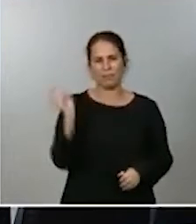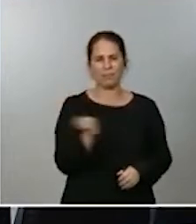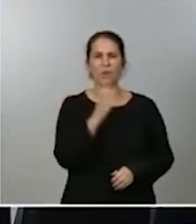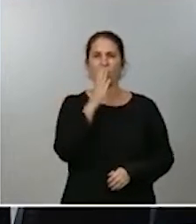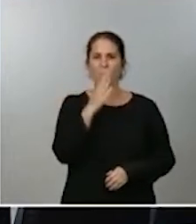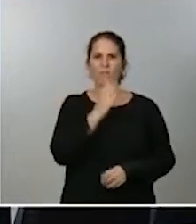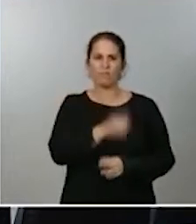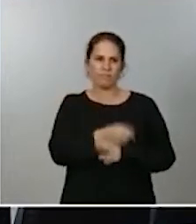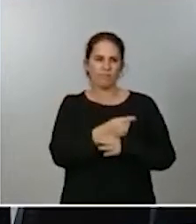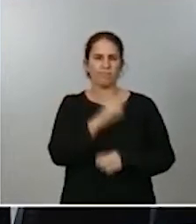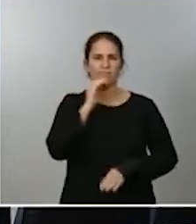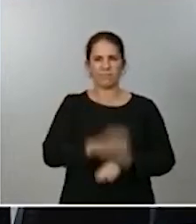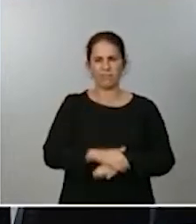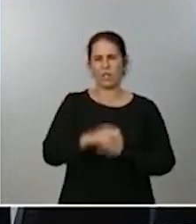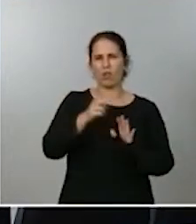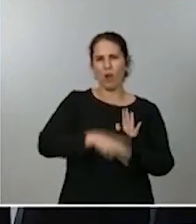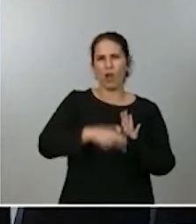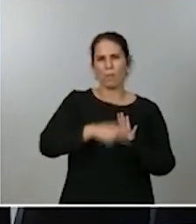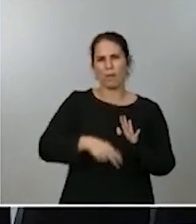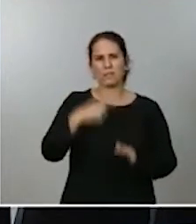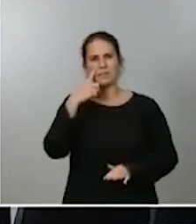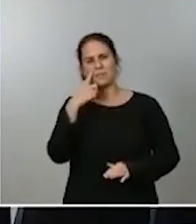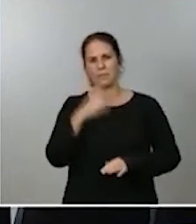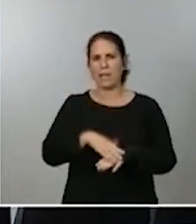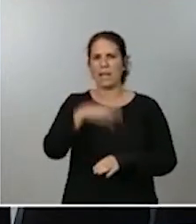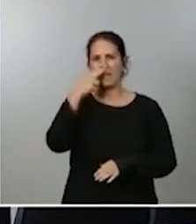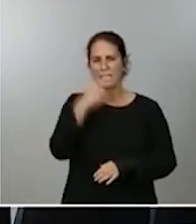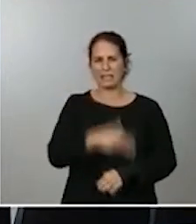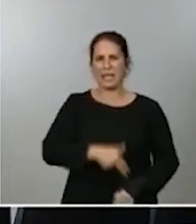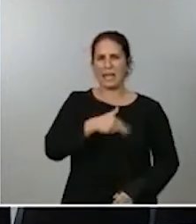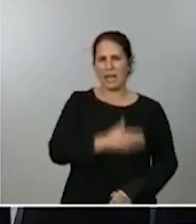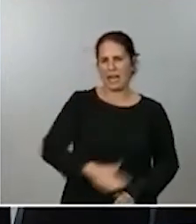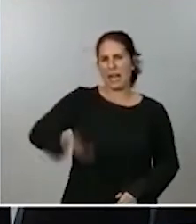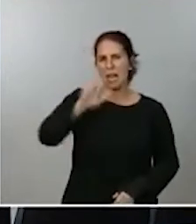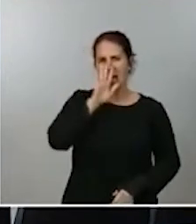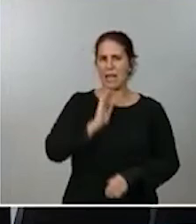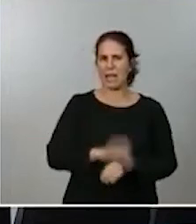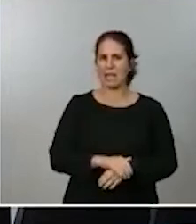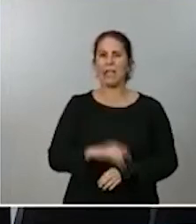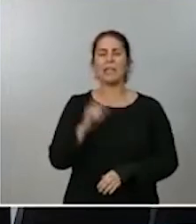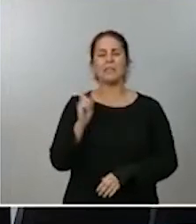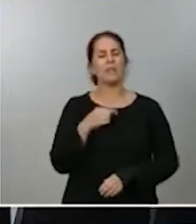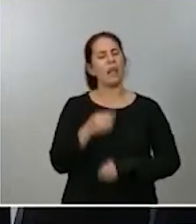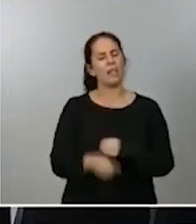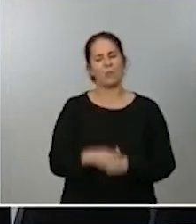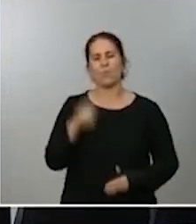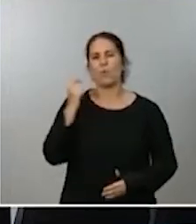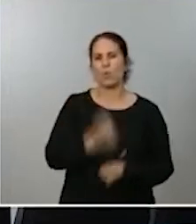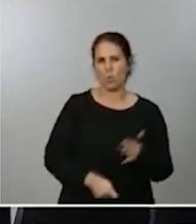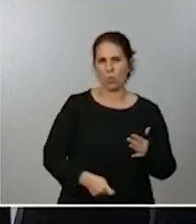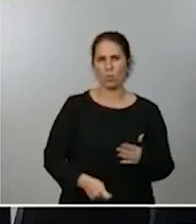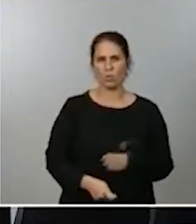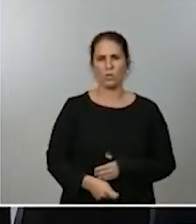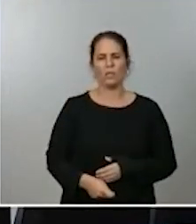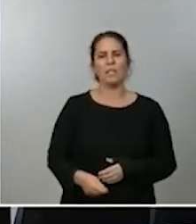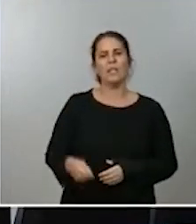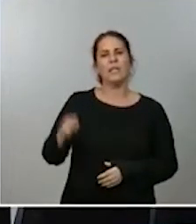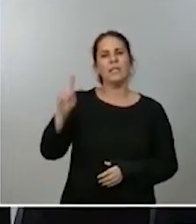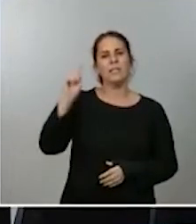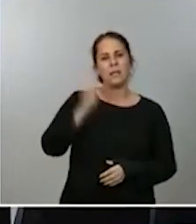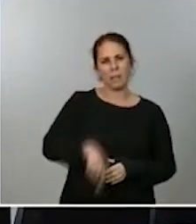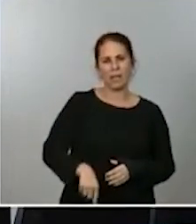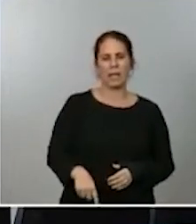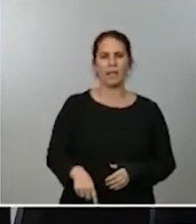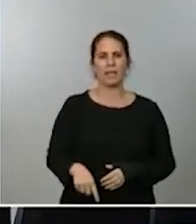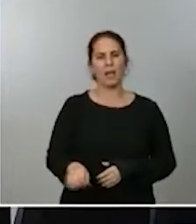velar para que el interés general esté presente y por también actuar tan contundentemente y por tanto también con eficacia en los